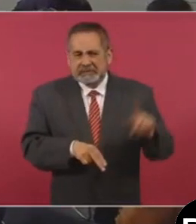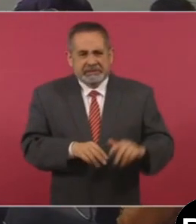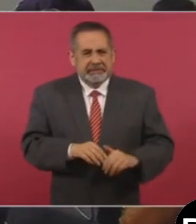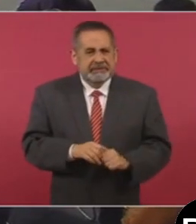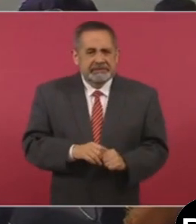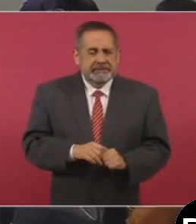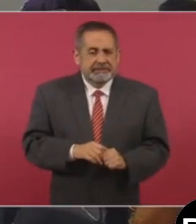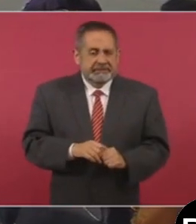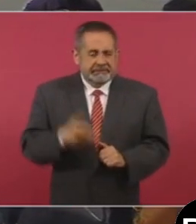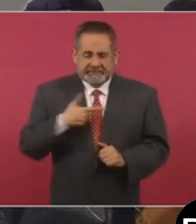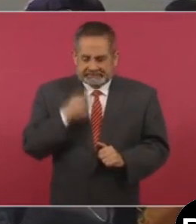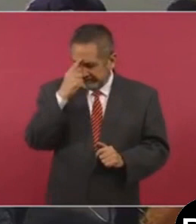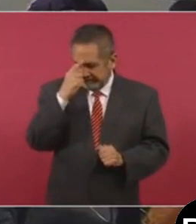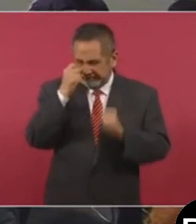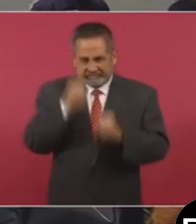no tengo duda,